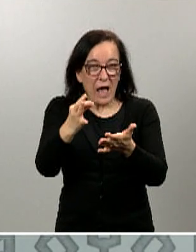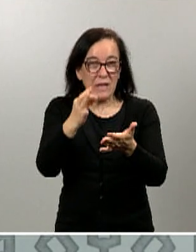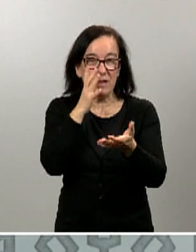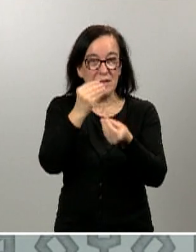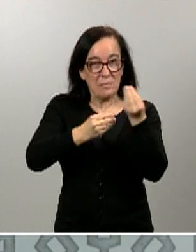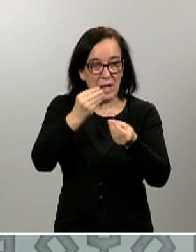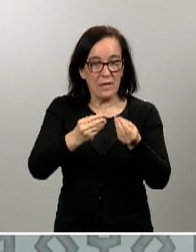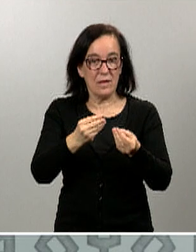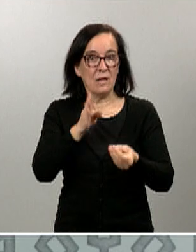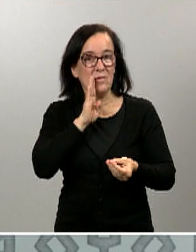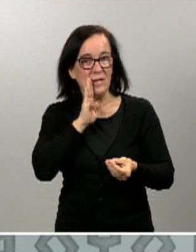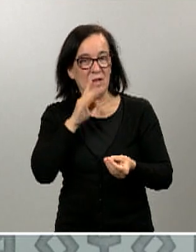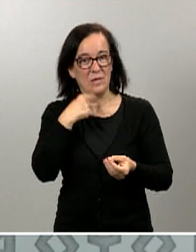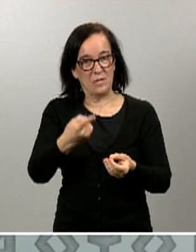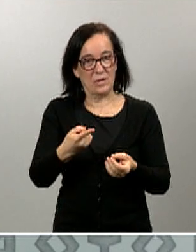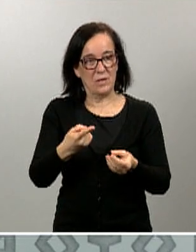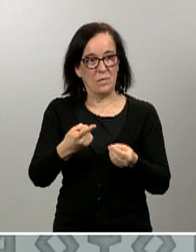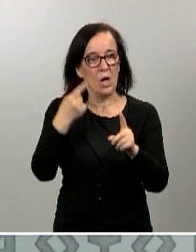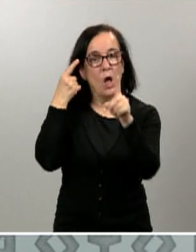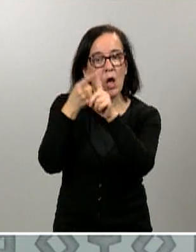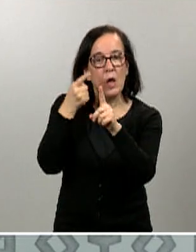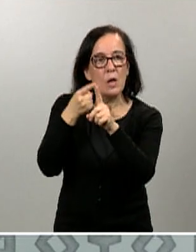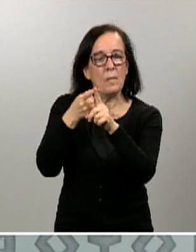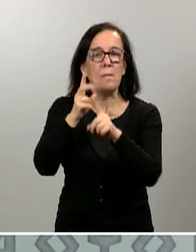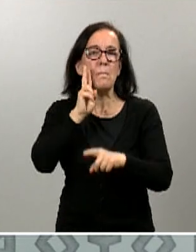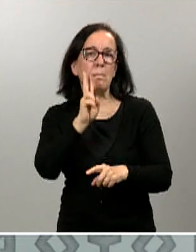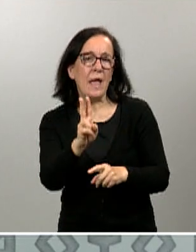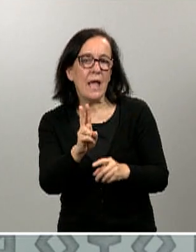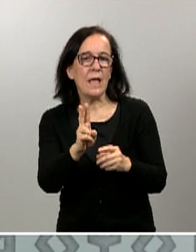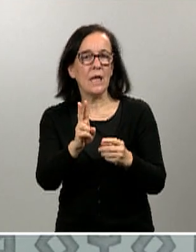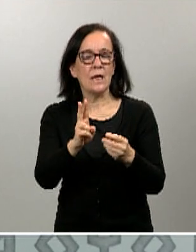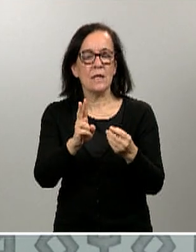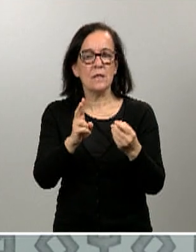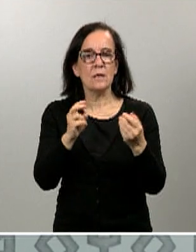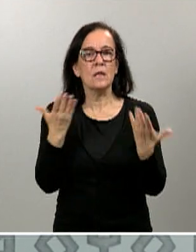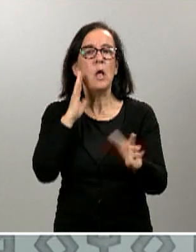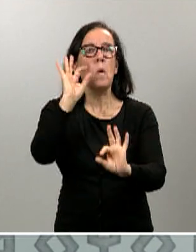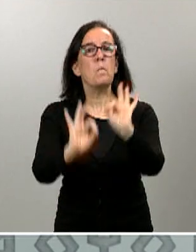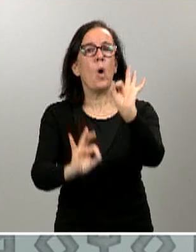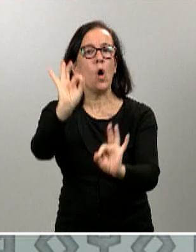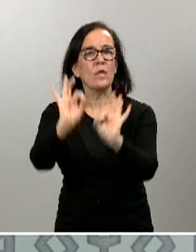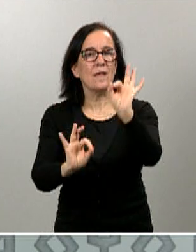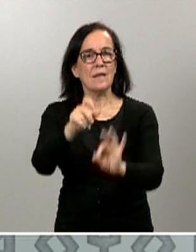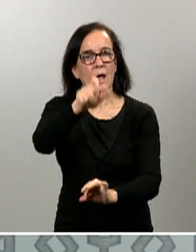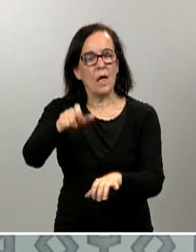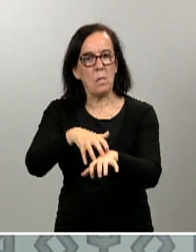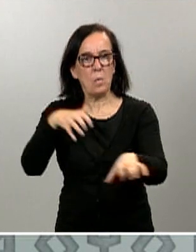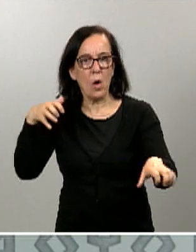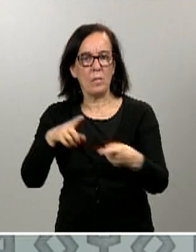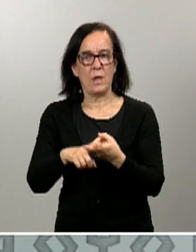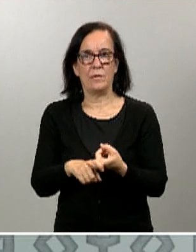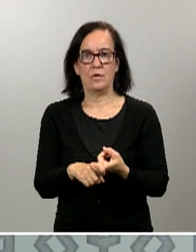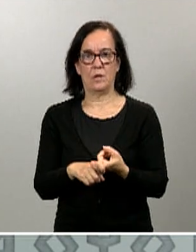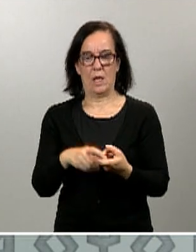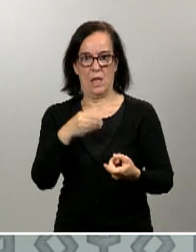decías, tiene el objetivo de ver qué porcentaje de la población española ha